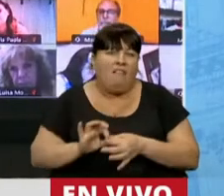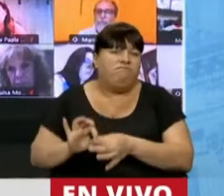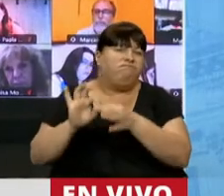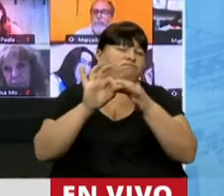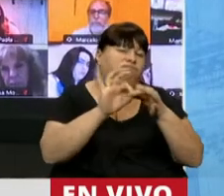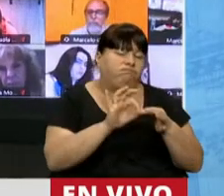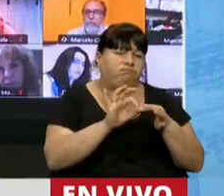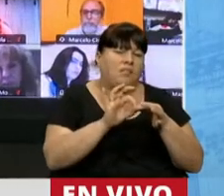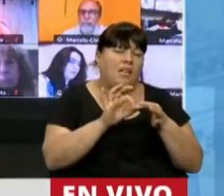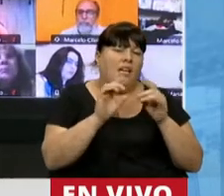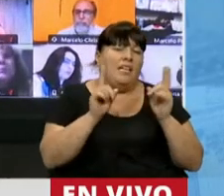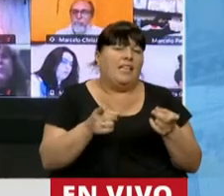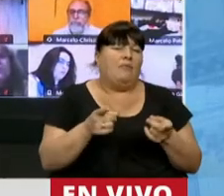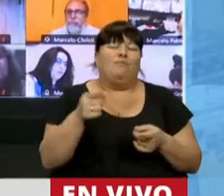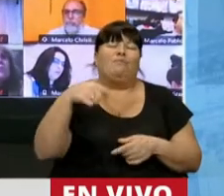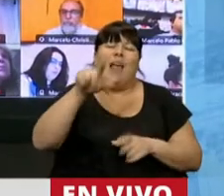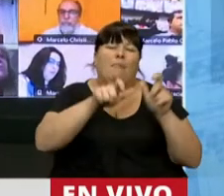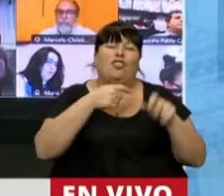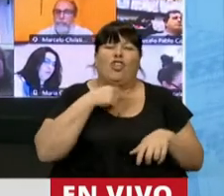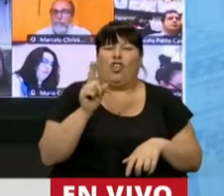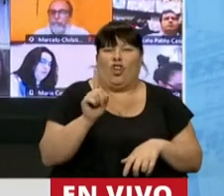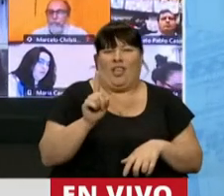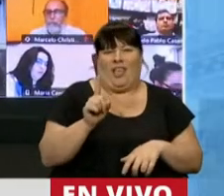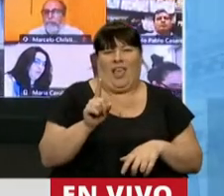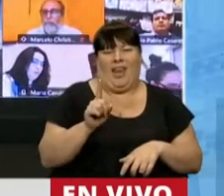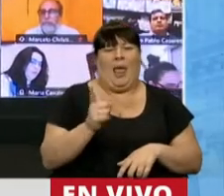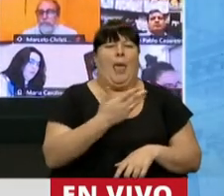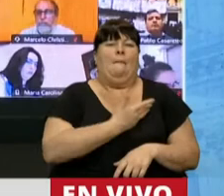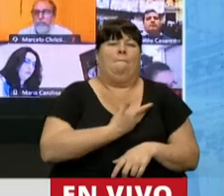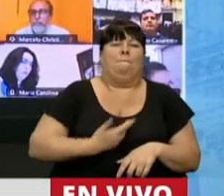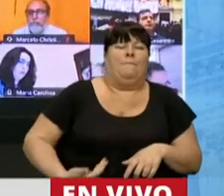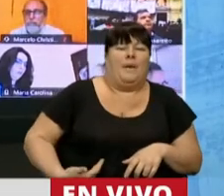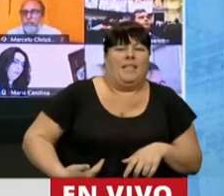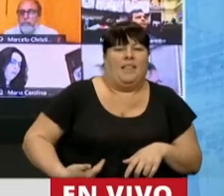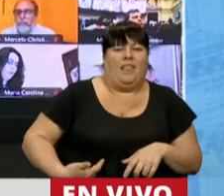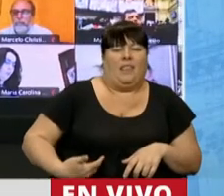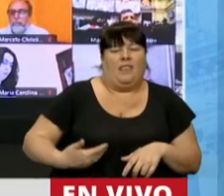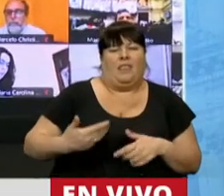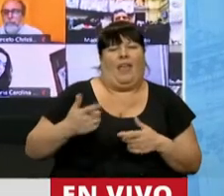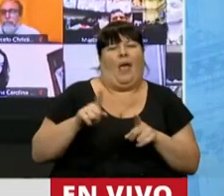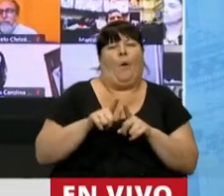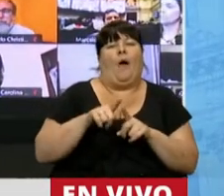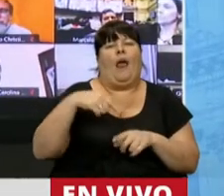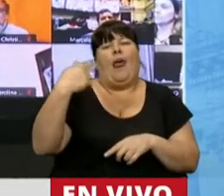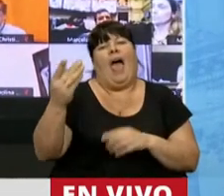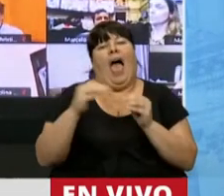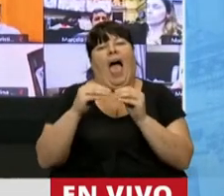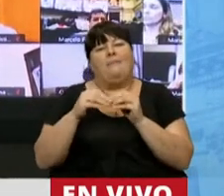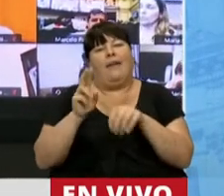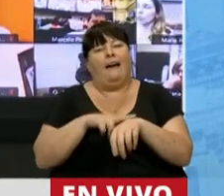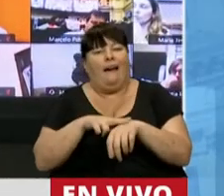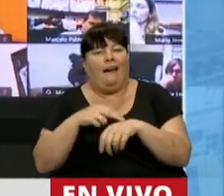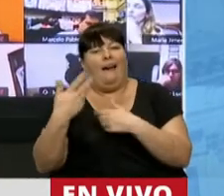y que no quieren que ningún presidente le dé a ningún amigo